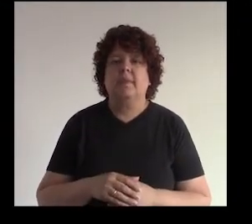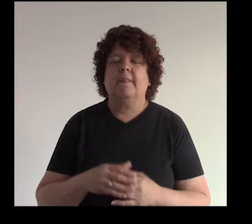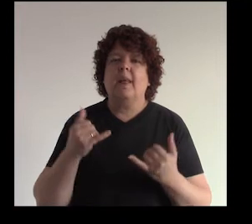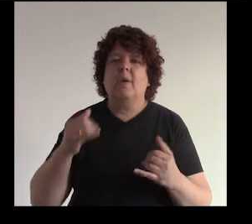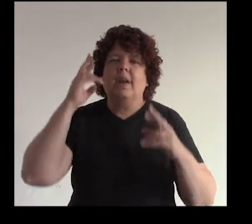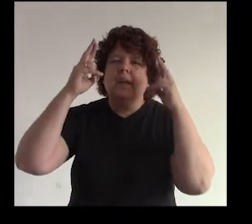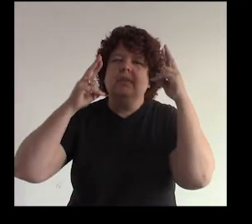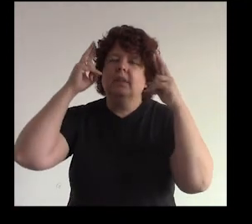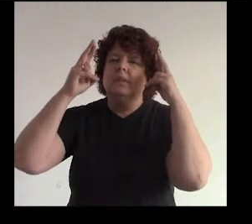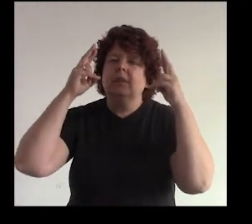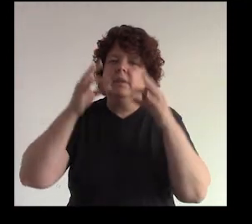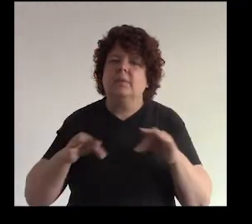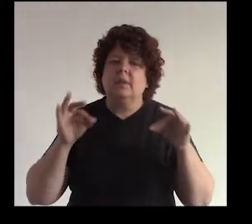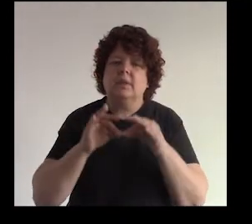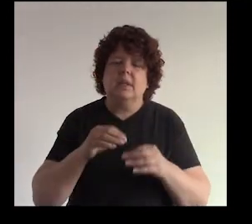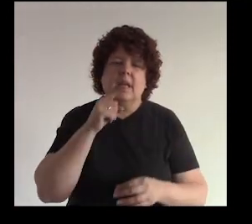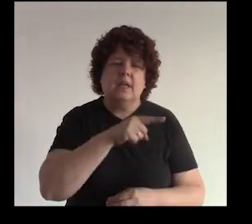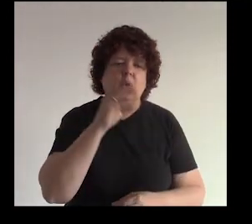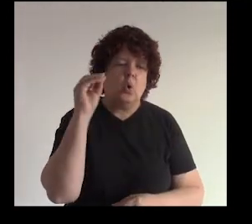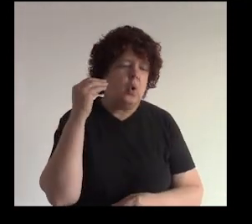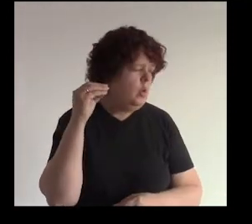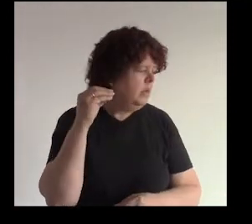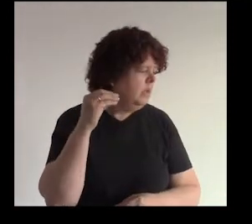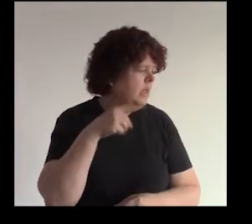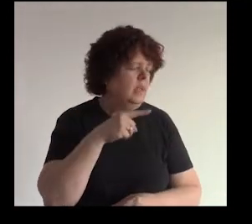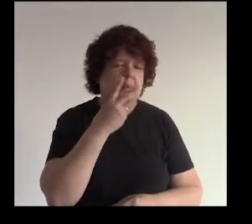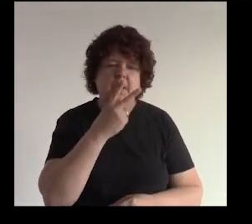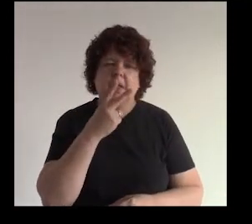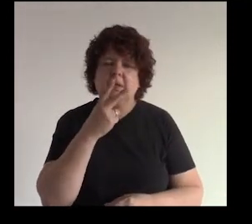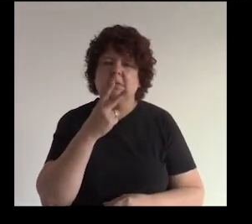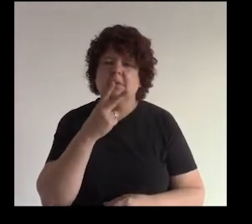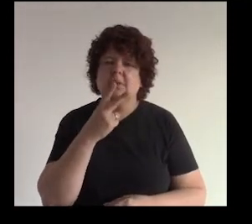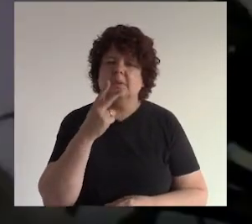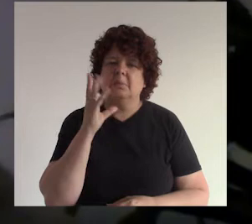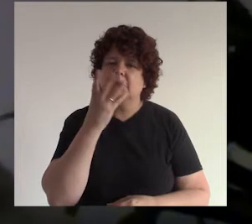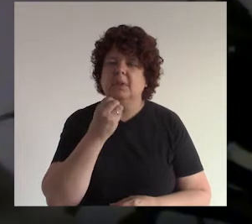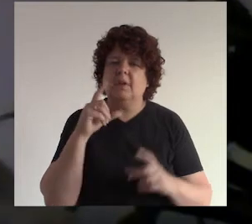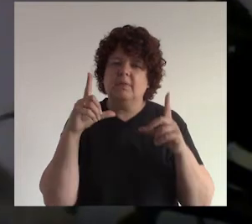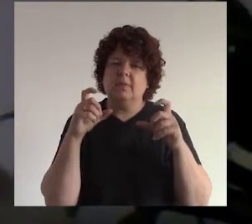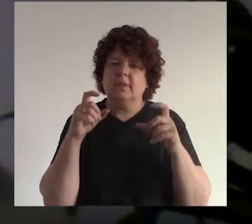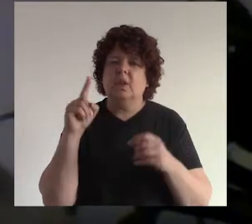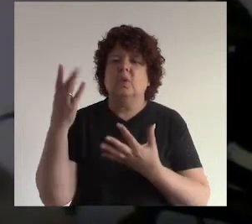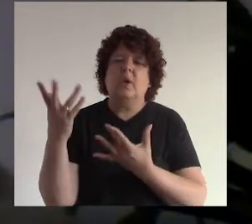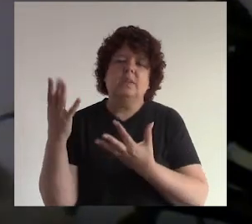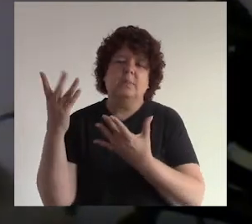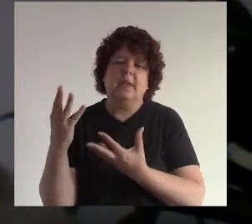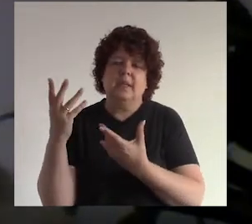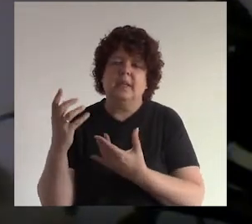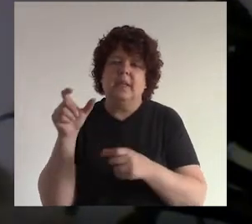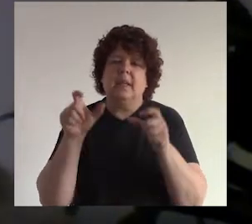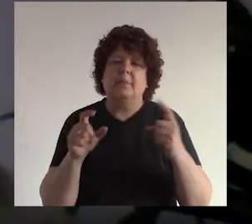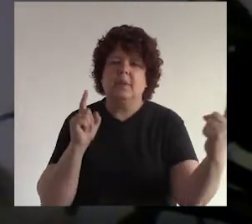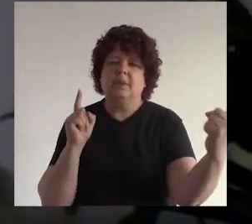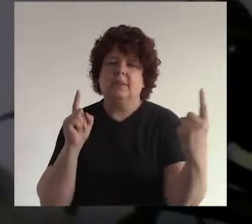ahora acá hay una reflexión interesante este joven no sé quién es pero encontré esta foto y me pareció muy buena no esperes que